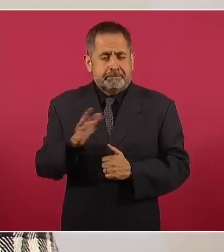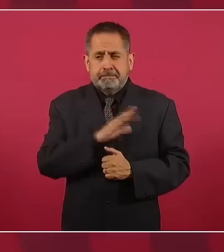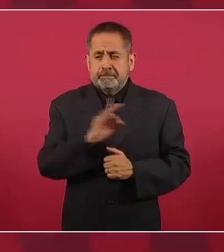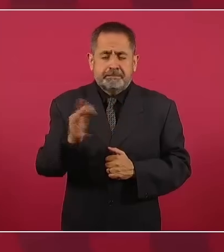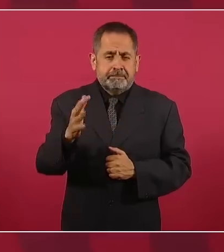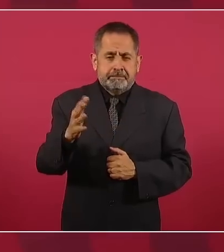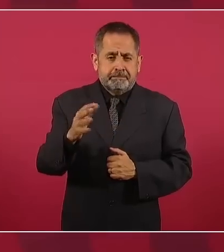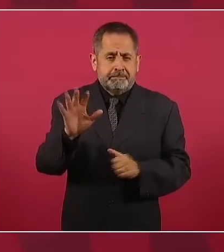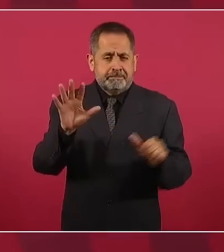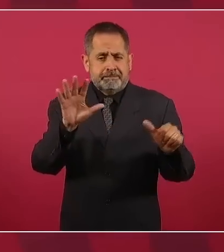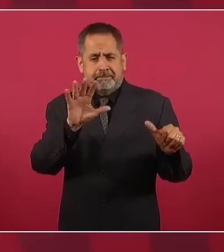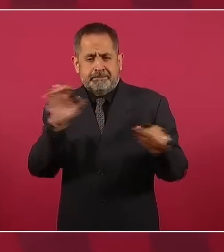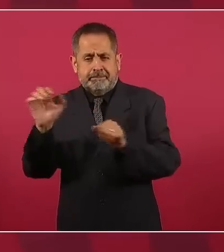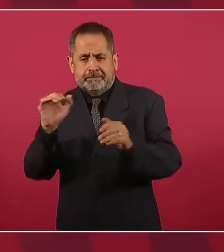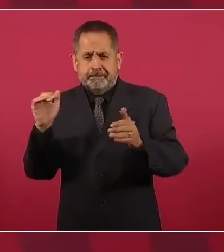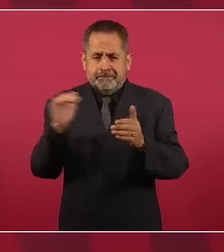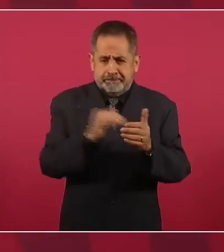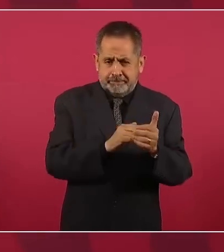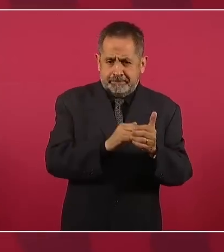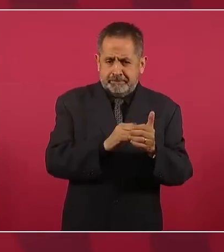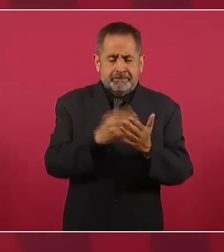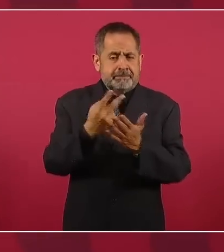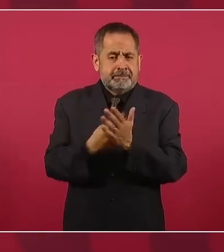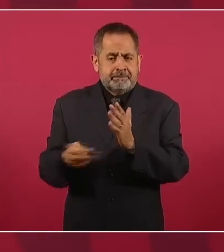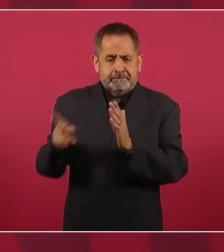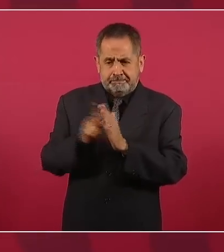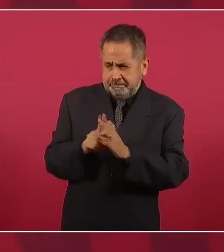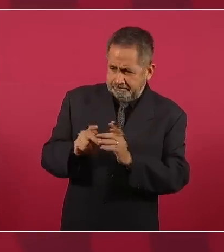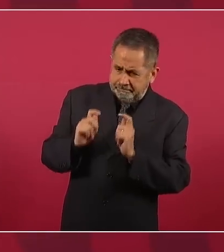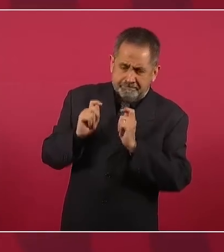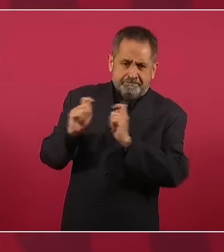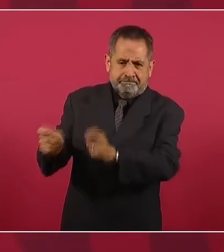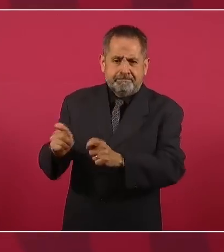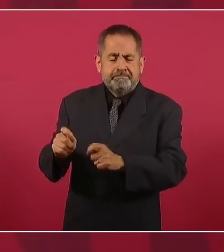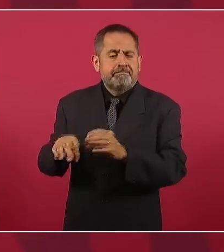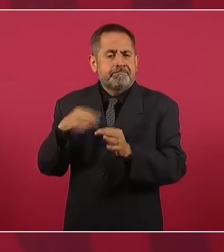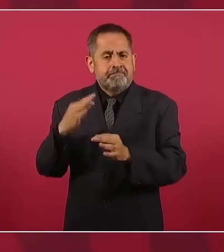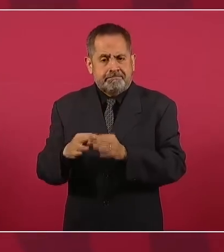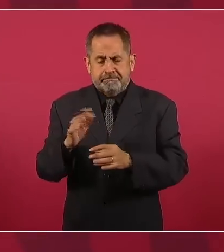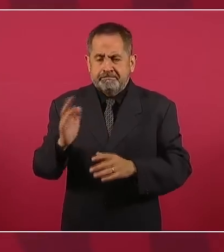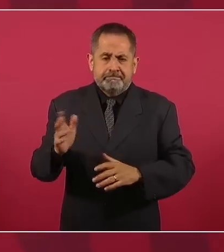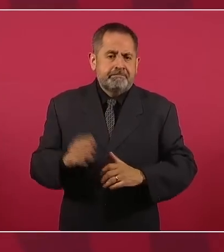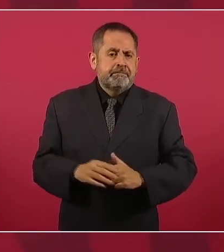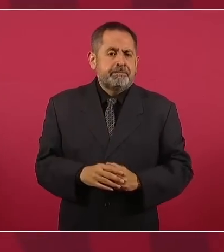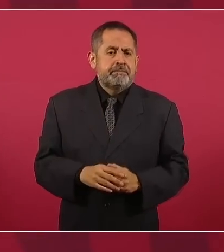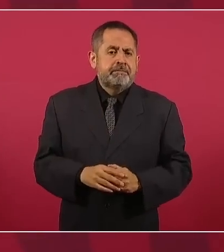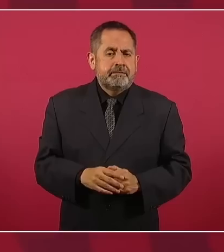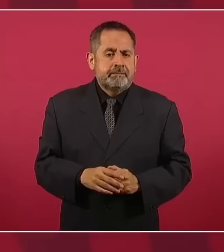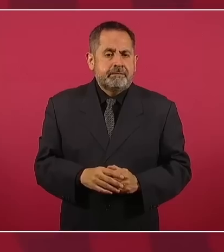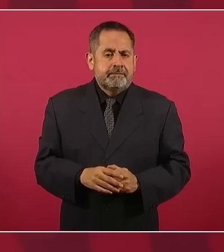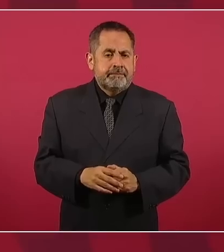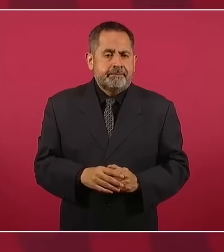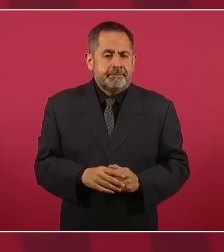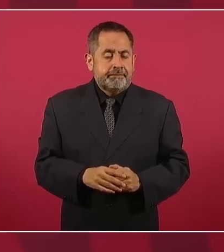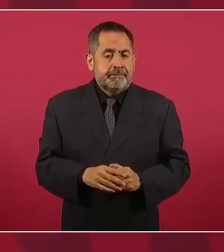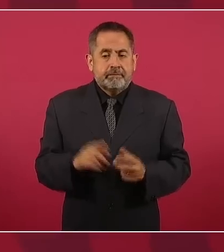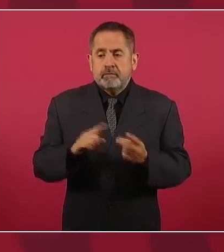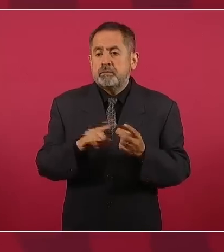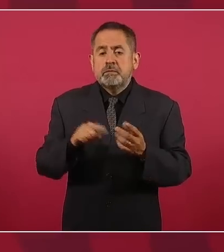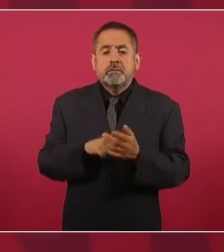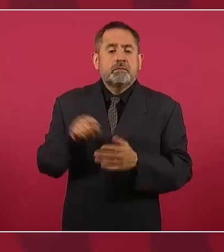de 600 mil plazas en